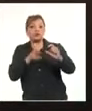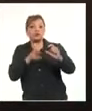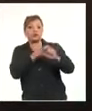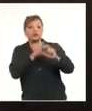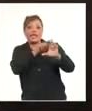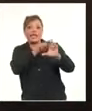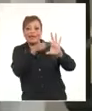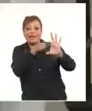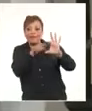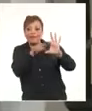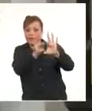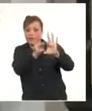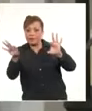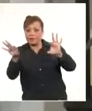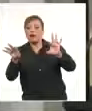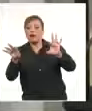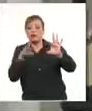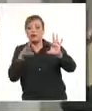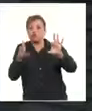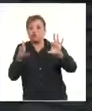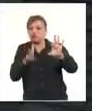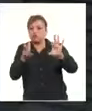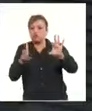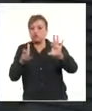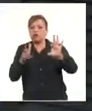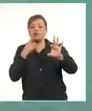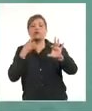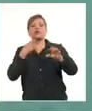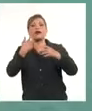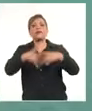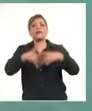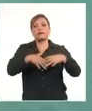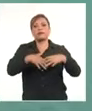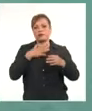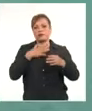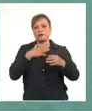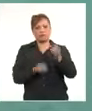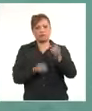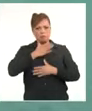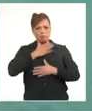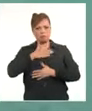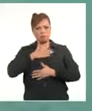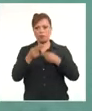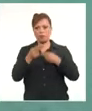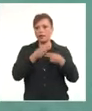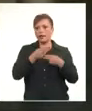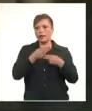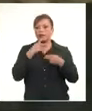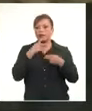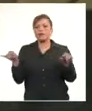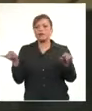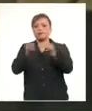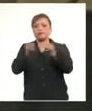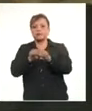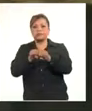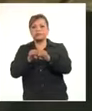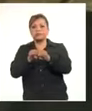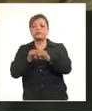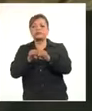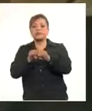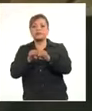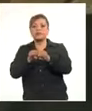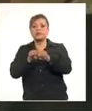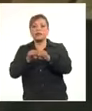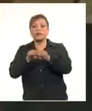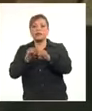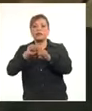esfera al tallo, es decir, a través de una máquina que yo creí. A esta máquina se le pone una soldadura TIC, ella orbita